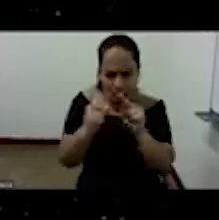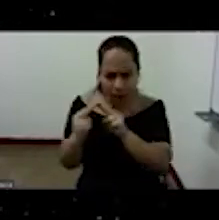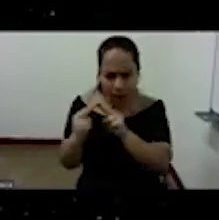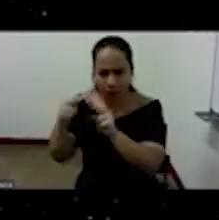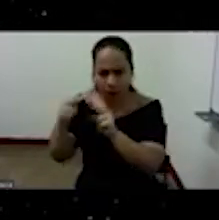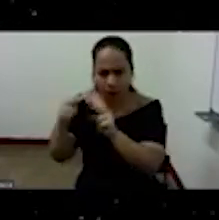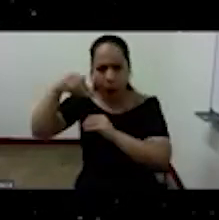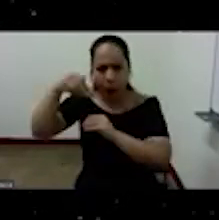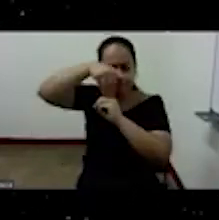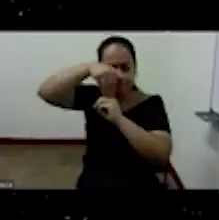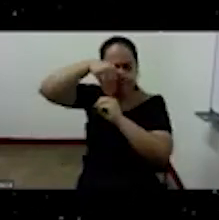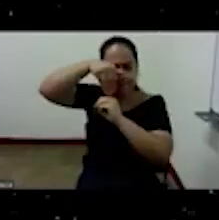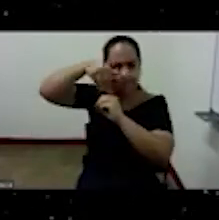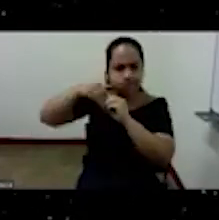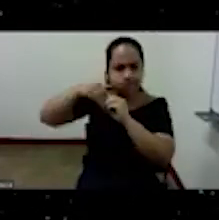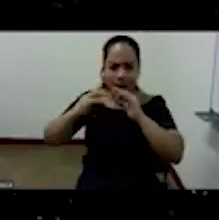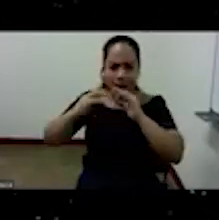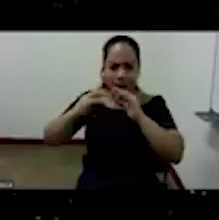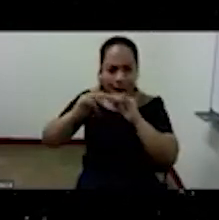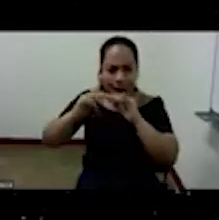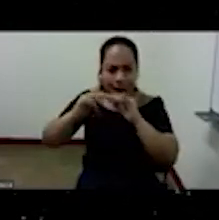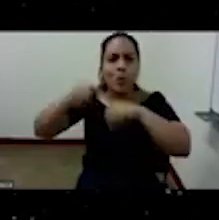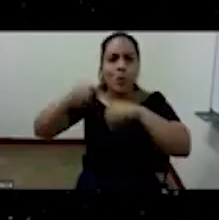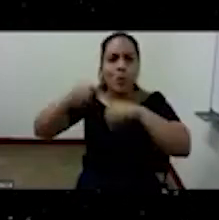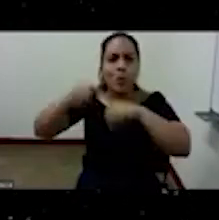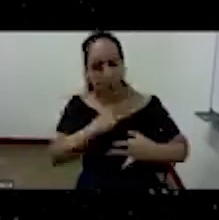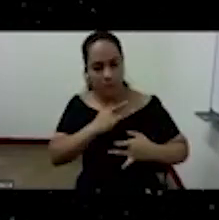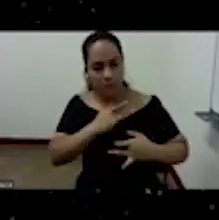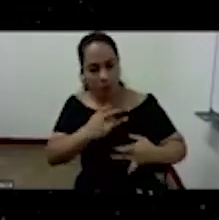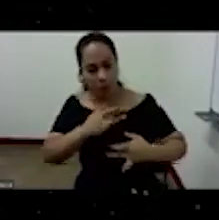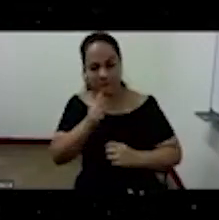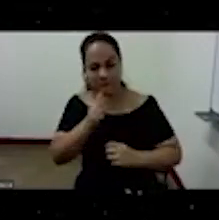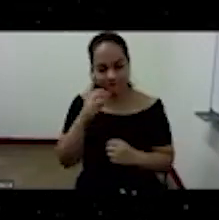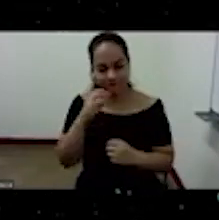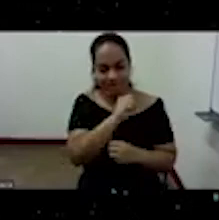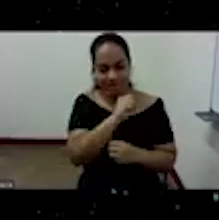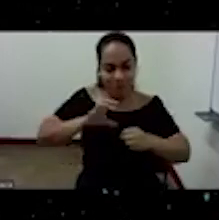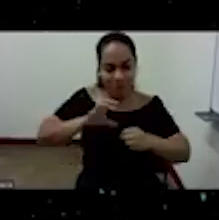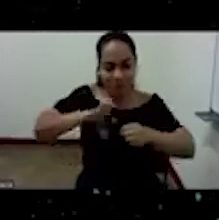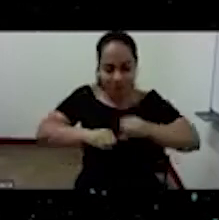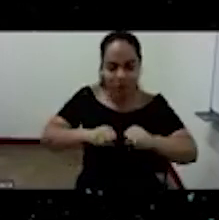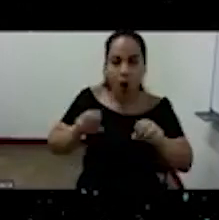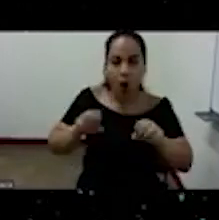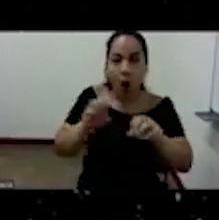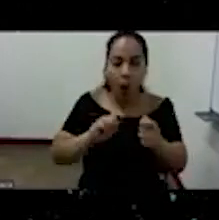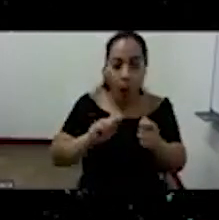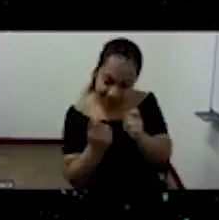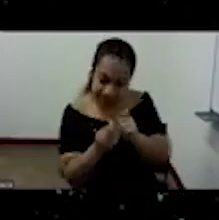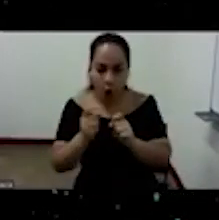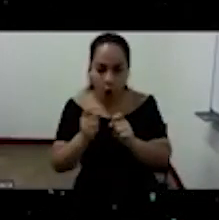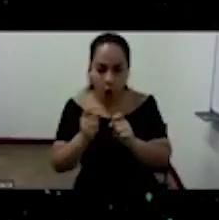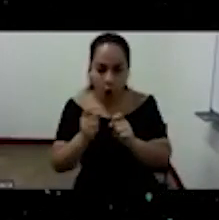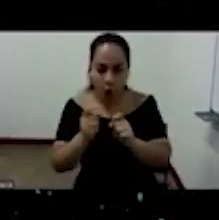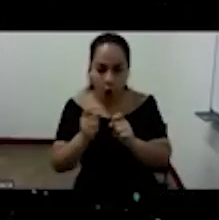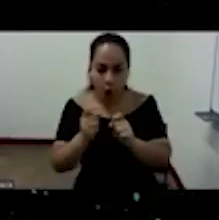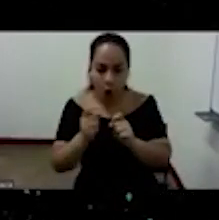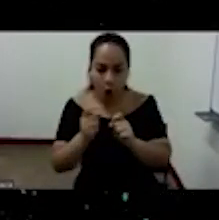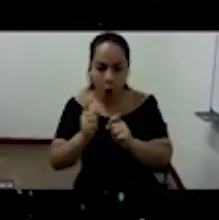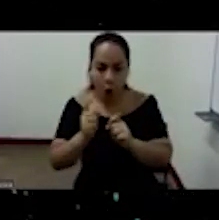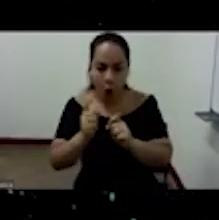voluntariamente dominar modelar submetir la